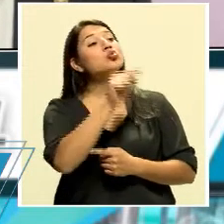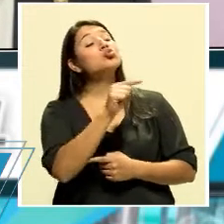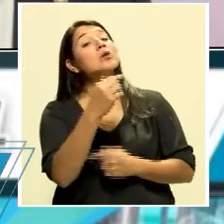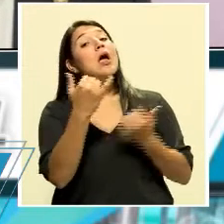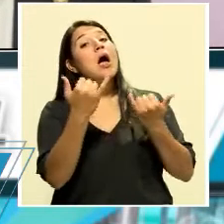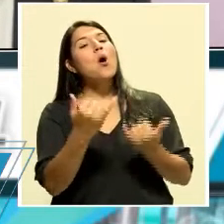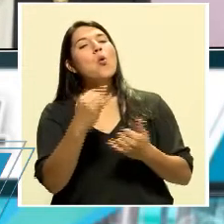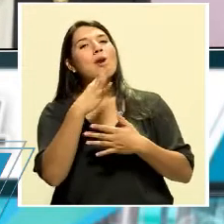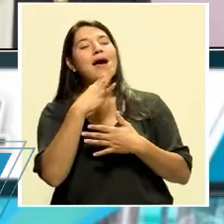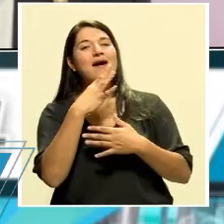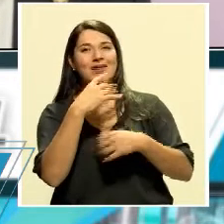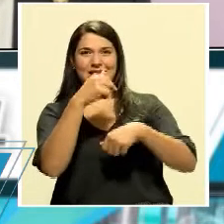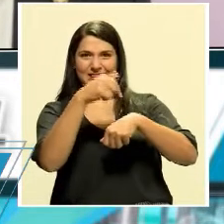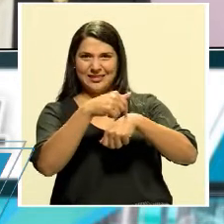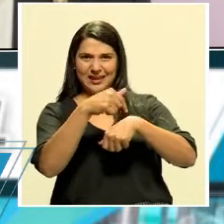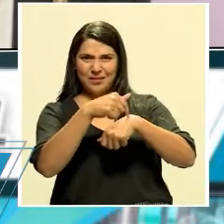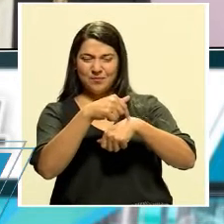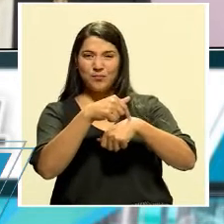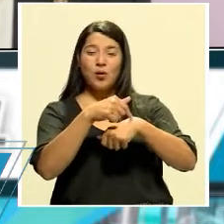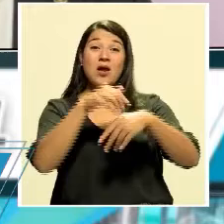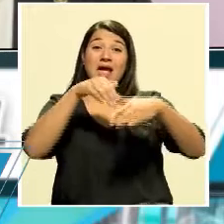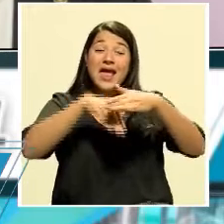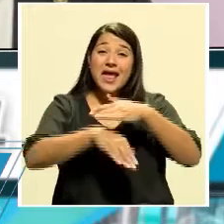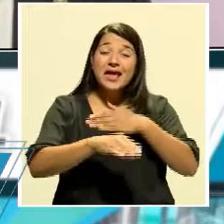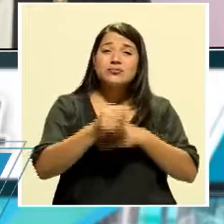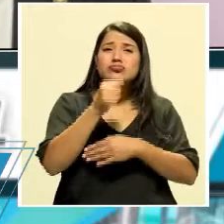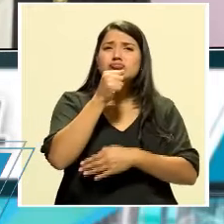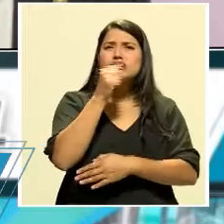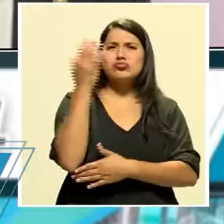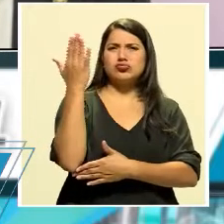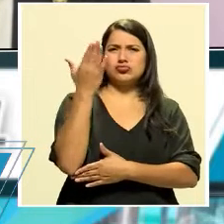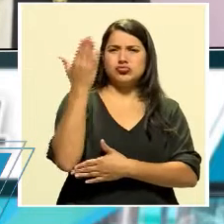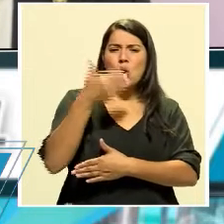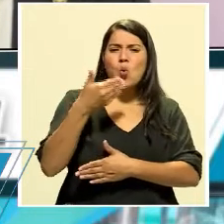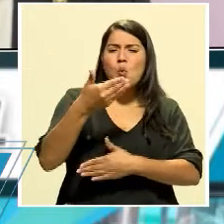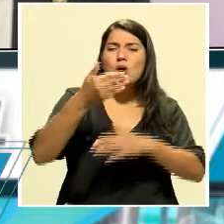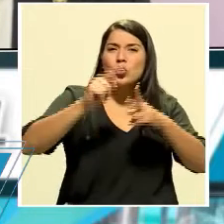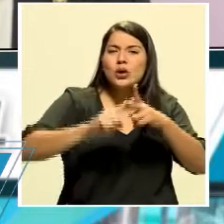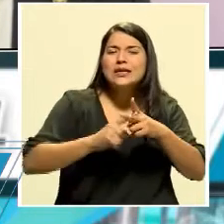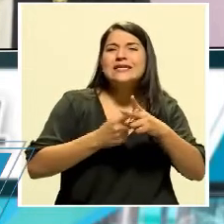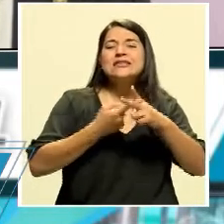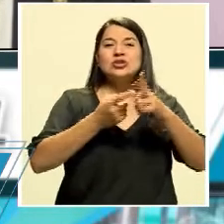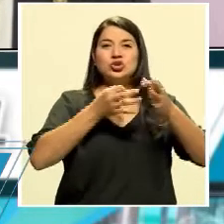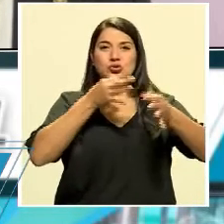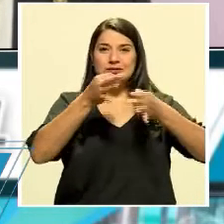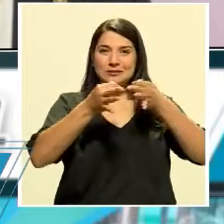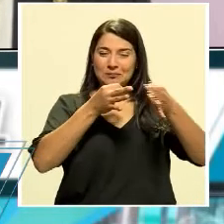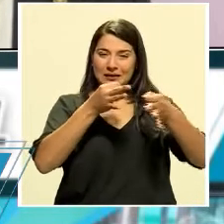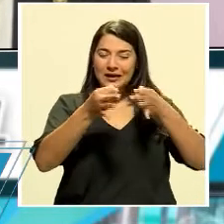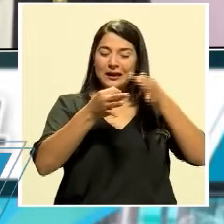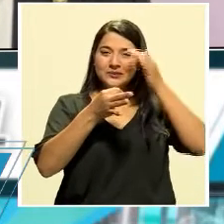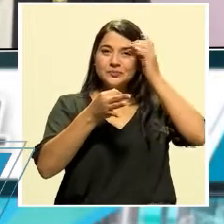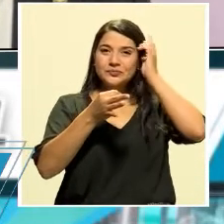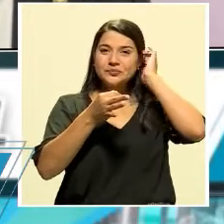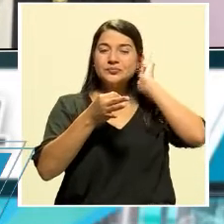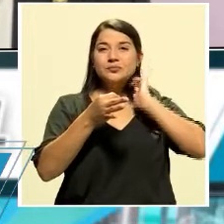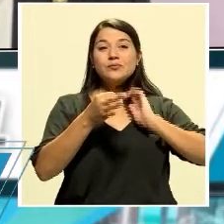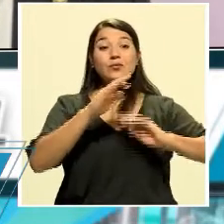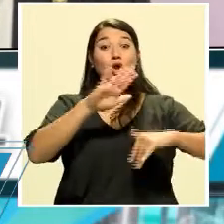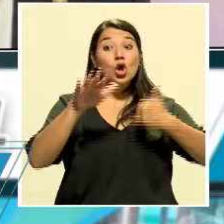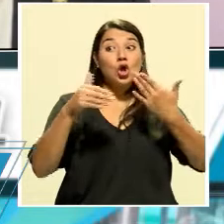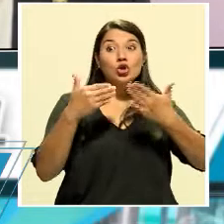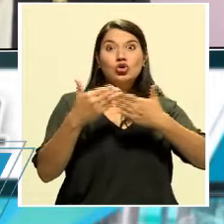tiempos, en las charlas iniciales que usted dio cuando empezó a explicar inicialmente lo que se